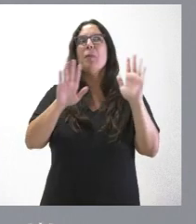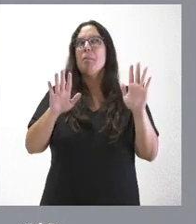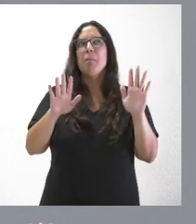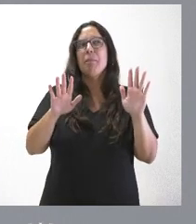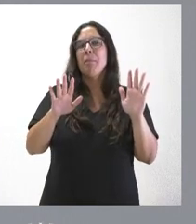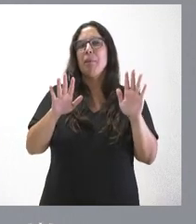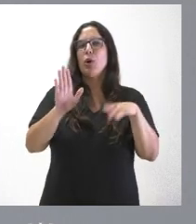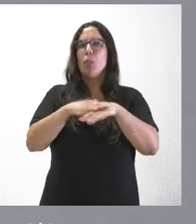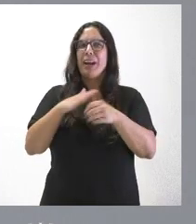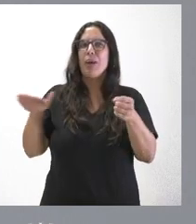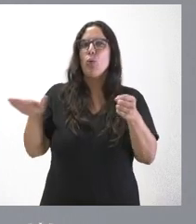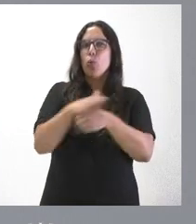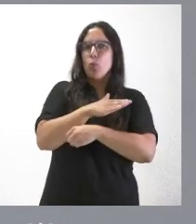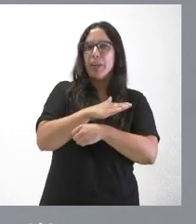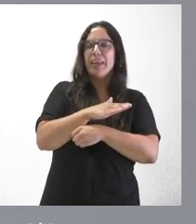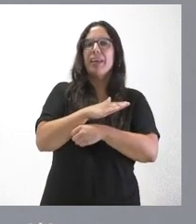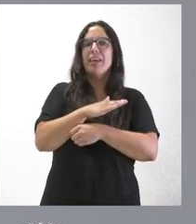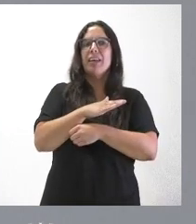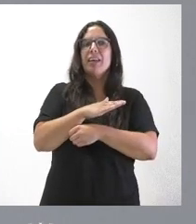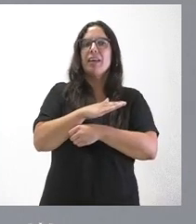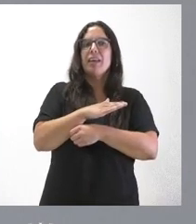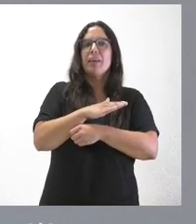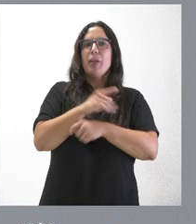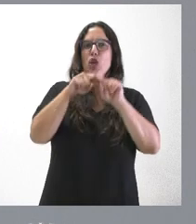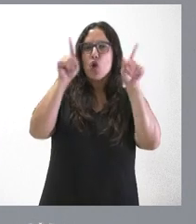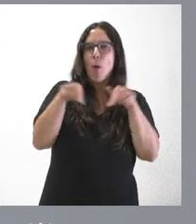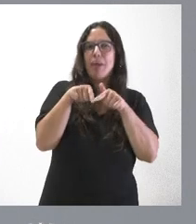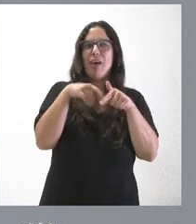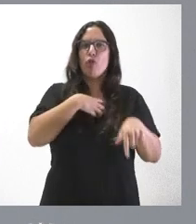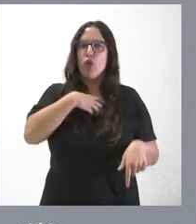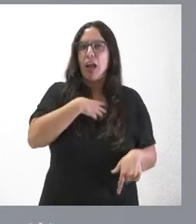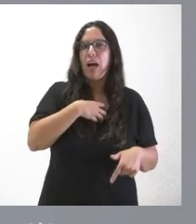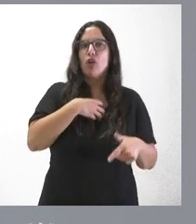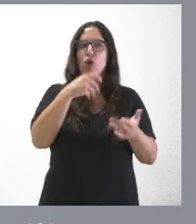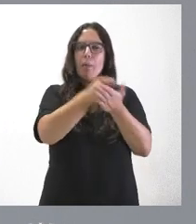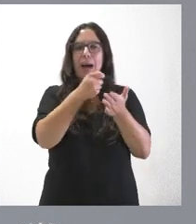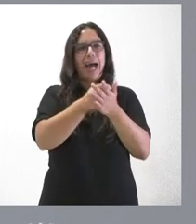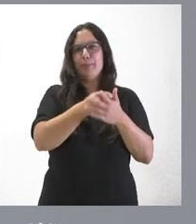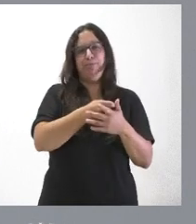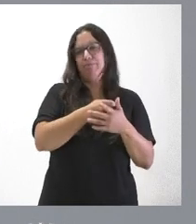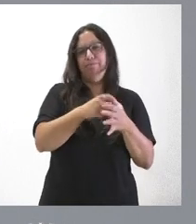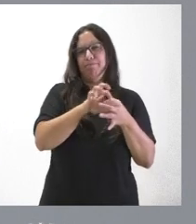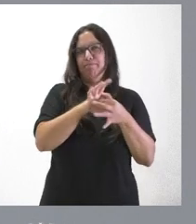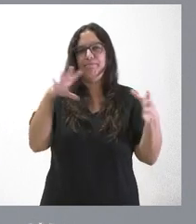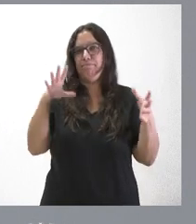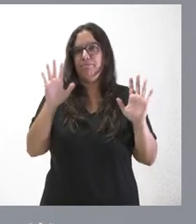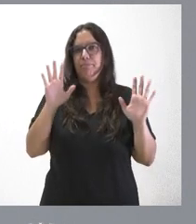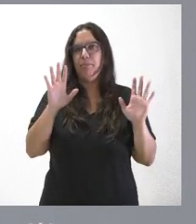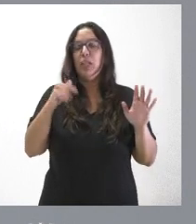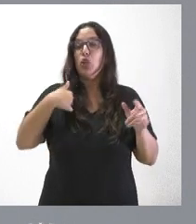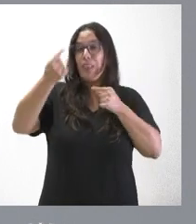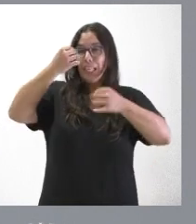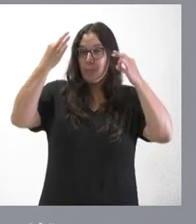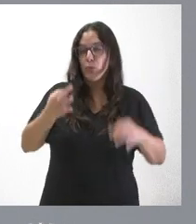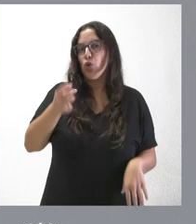viene a financiar el coste de las retribuciones de los funcionarios, los empleados públicos. Y, por tanto, aunque yo no me lo sé con detalle,